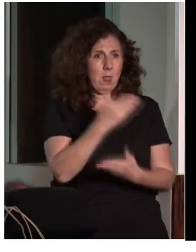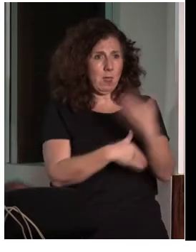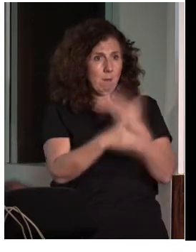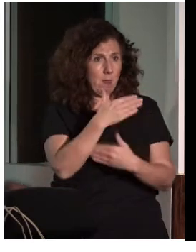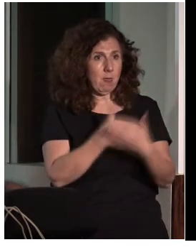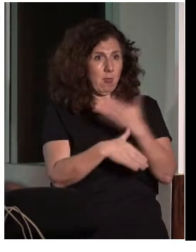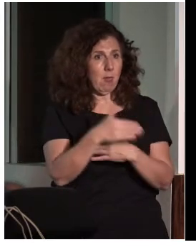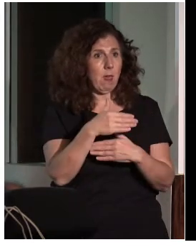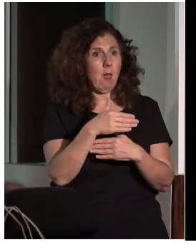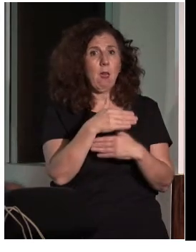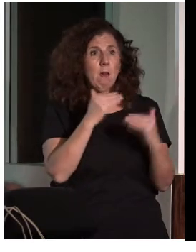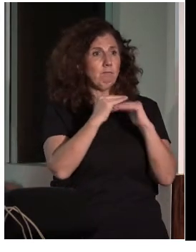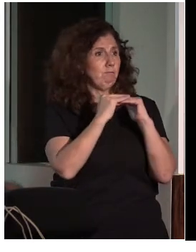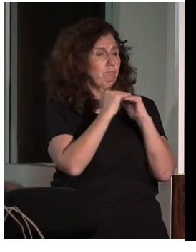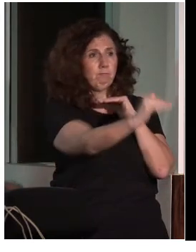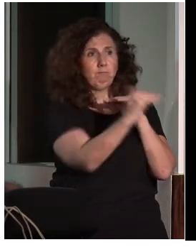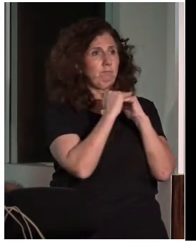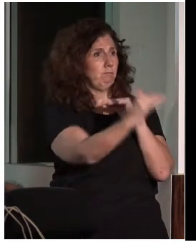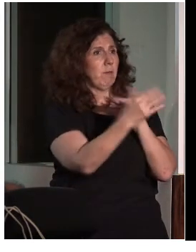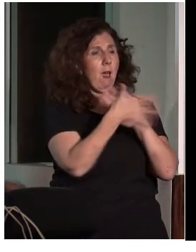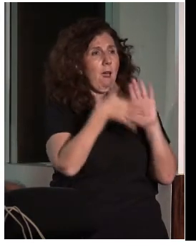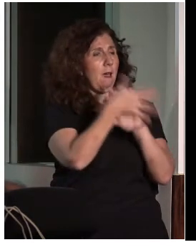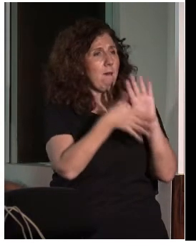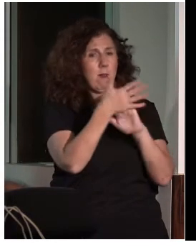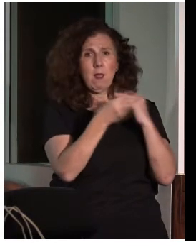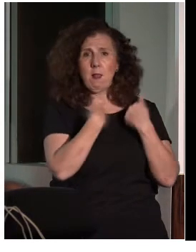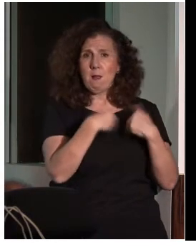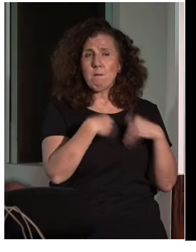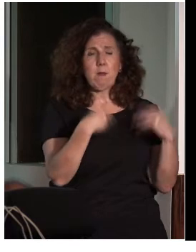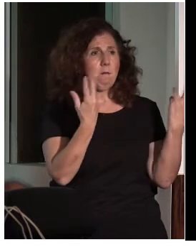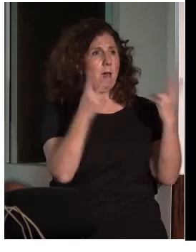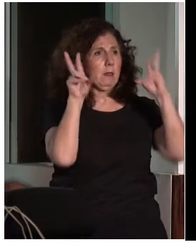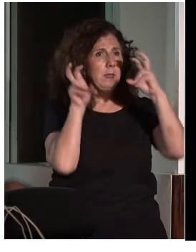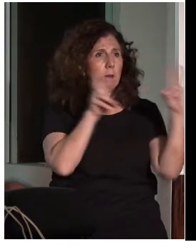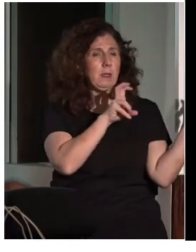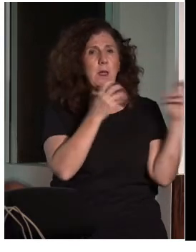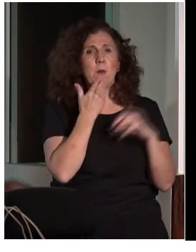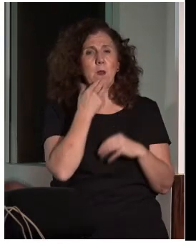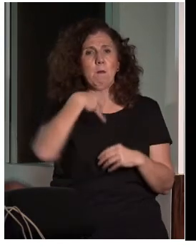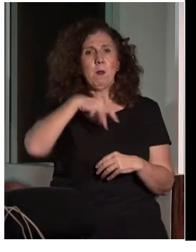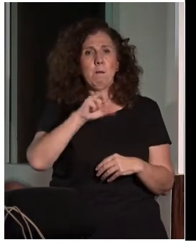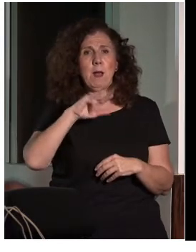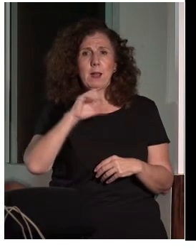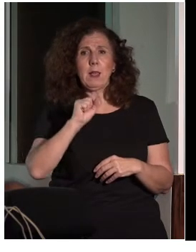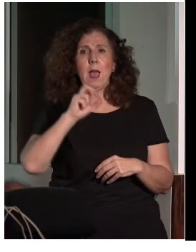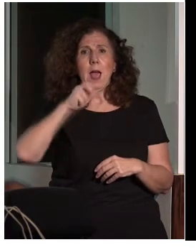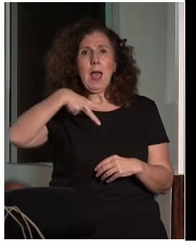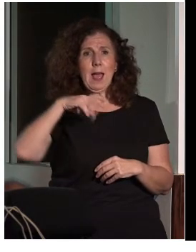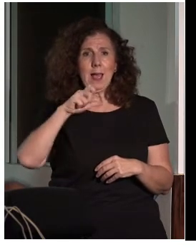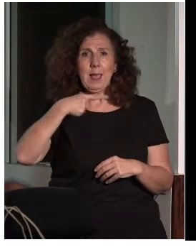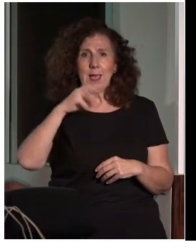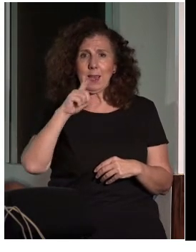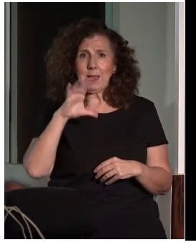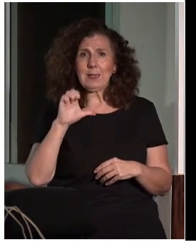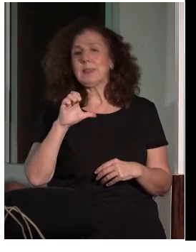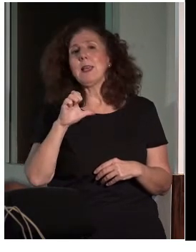dialogan con una persona que no tiene discapacidad en la misma disciplina. Por ejemplo, María Ángeles Narváez, sorda profunda, que le llaman la niña